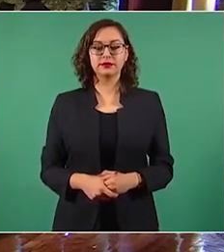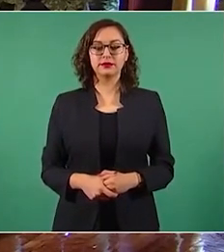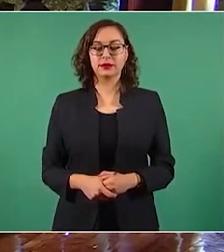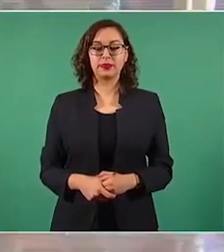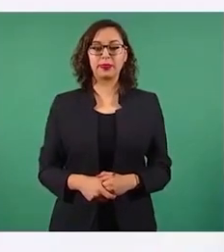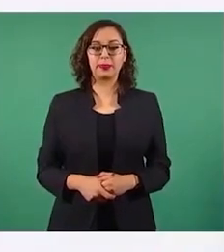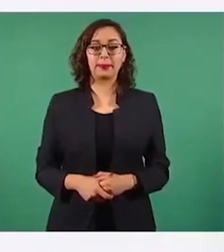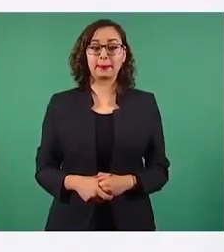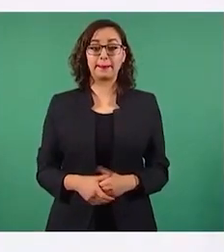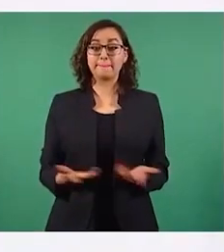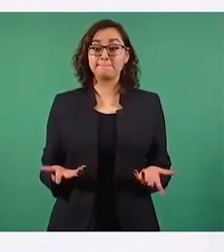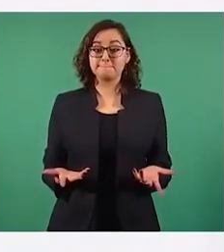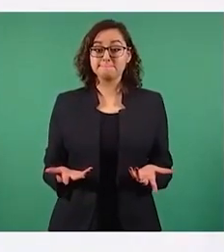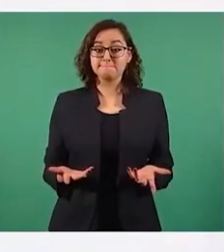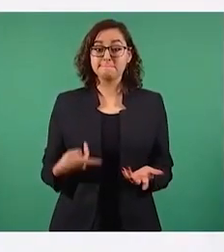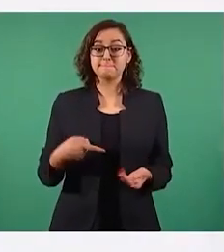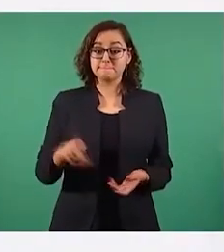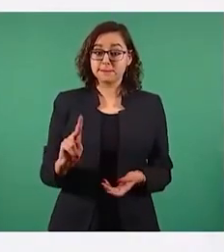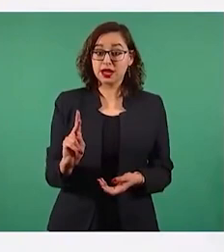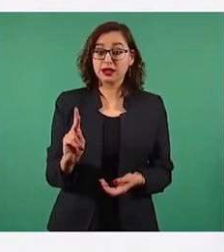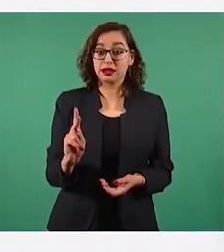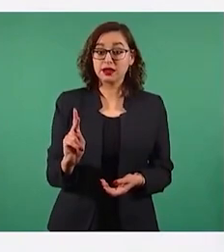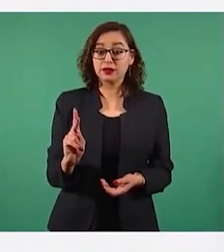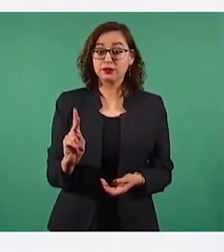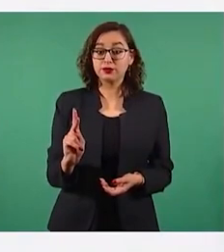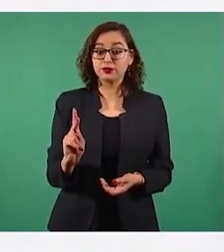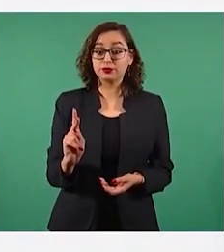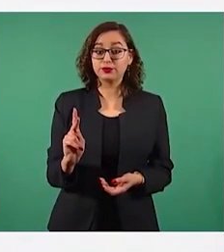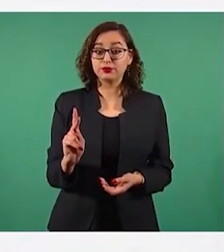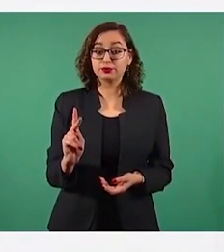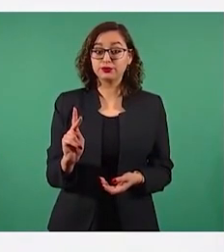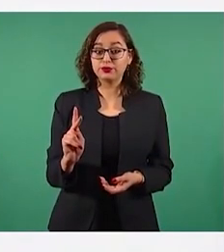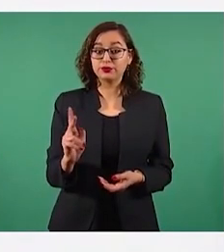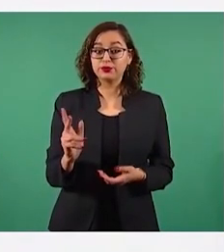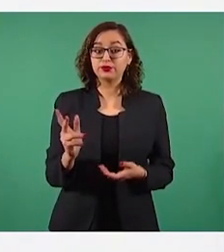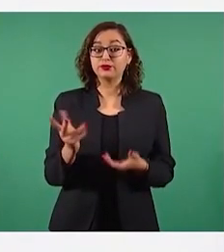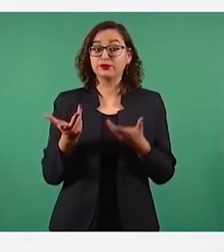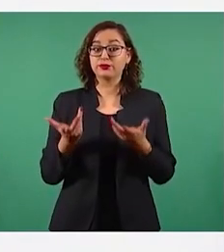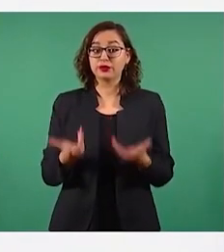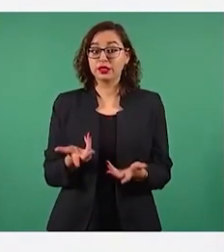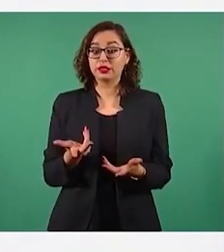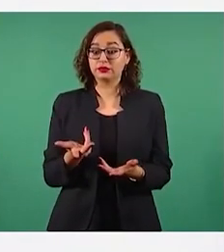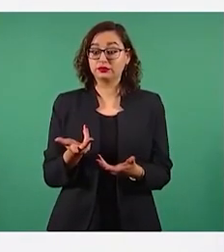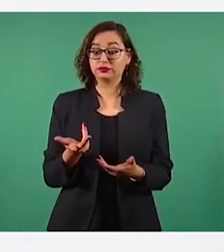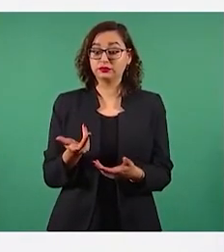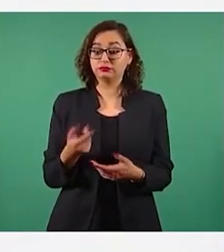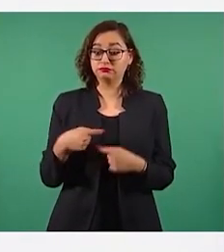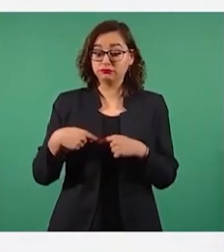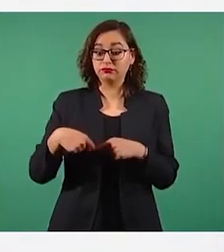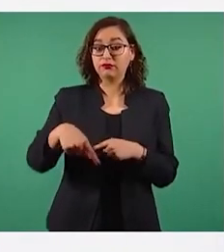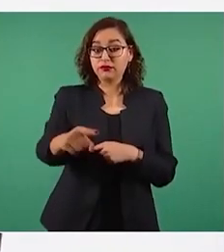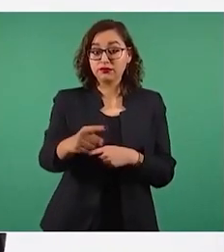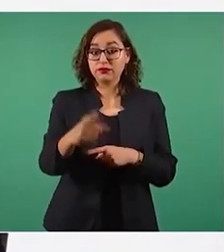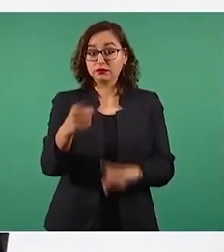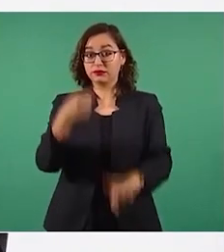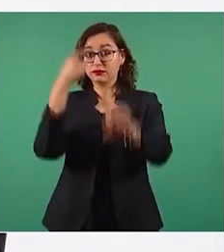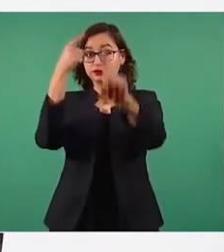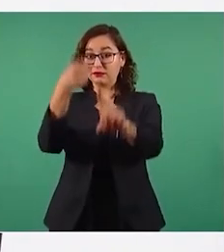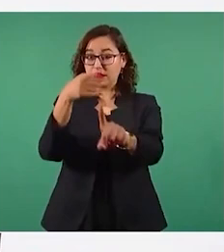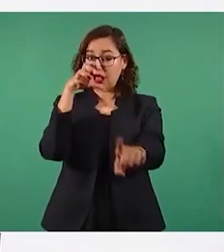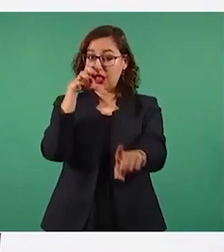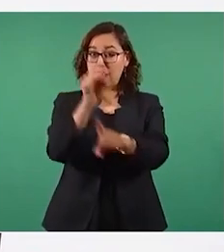desde luego no sólo es esto lo único que necesito para cumplir mi misión